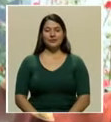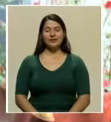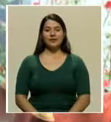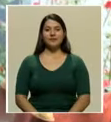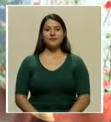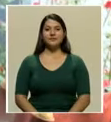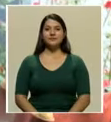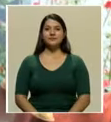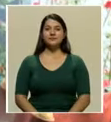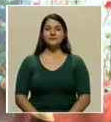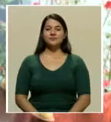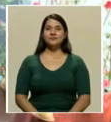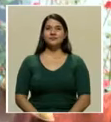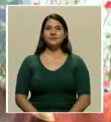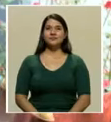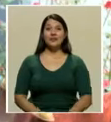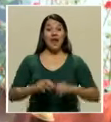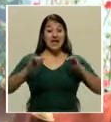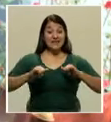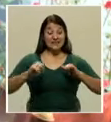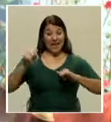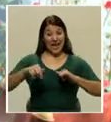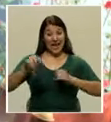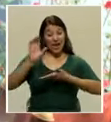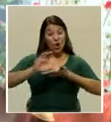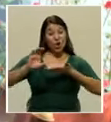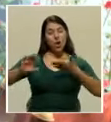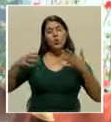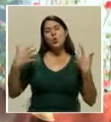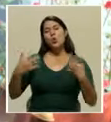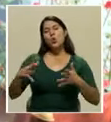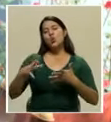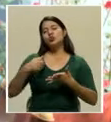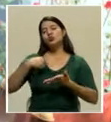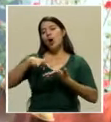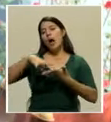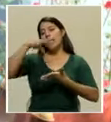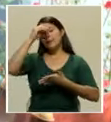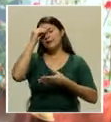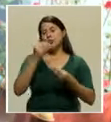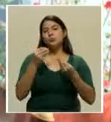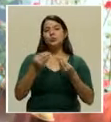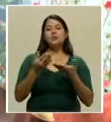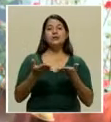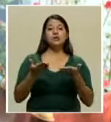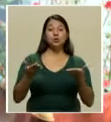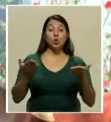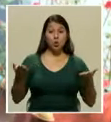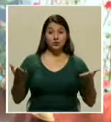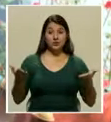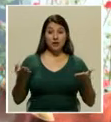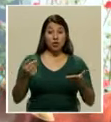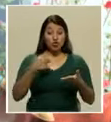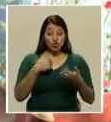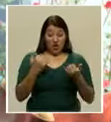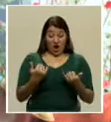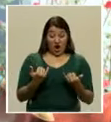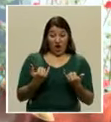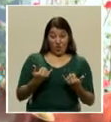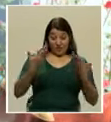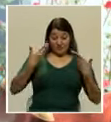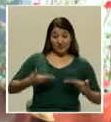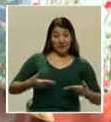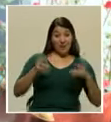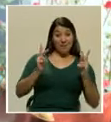Haber estado en este colegio dejó muchas, muchas cosas en mi vida. De hecho, que soy el ser humano que soy precisamente